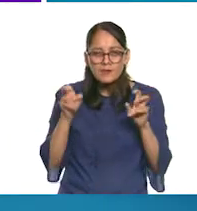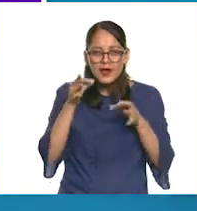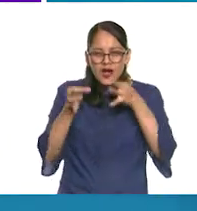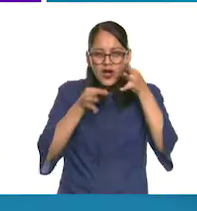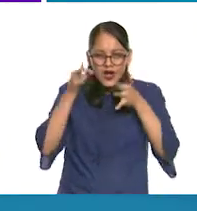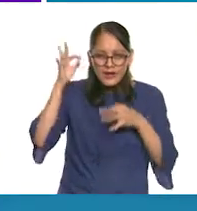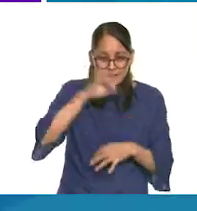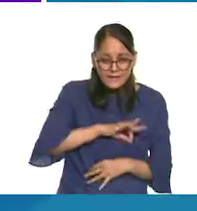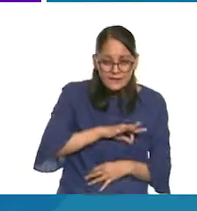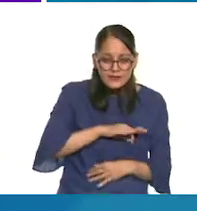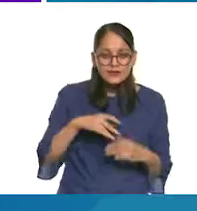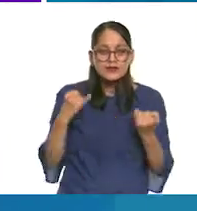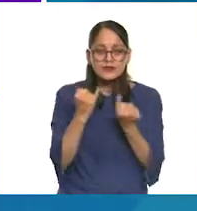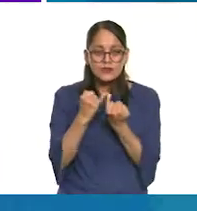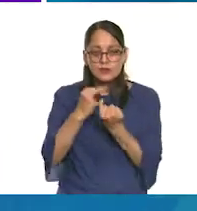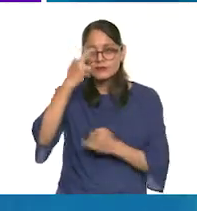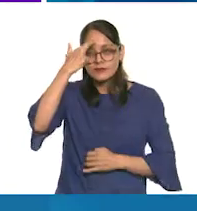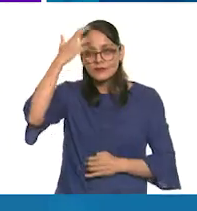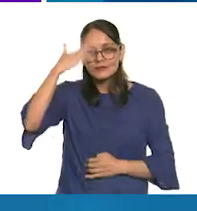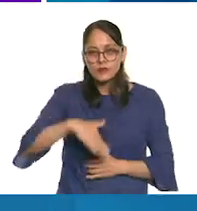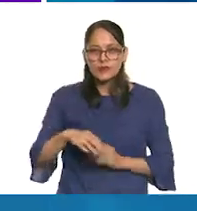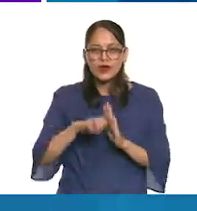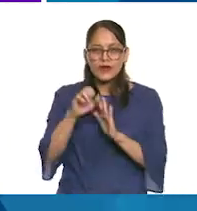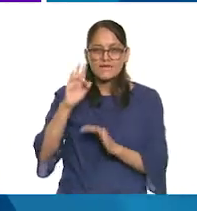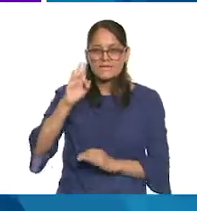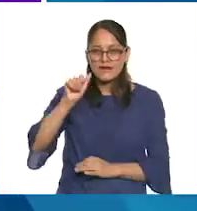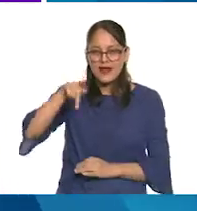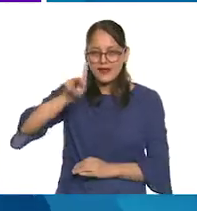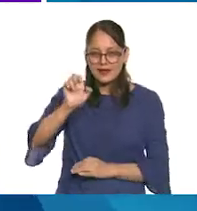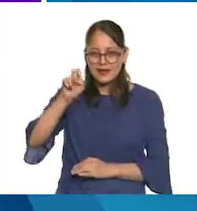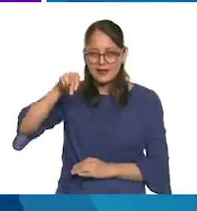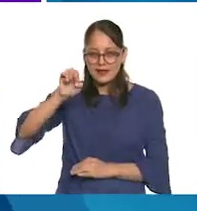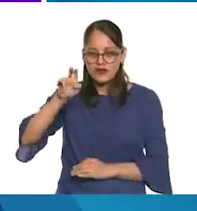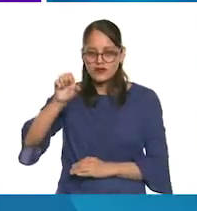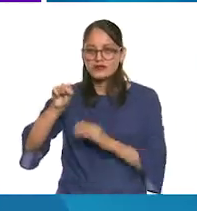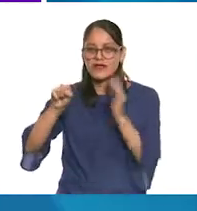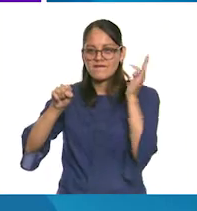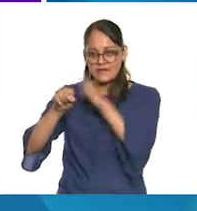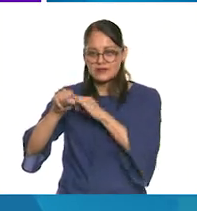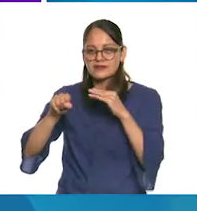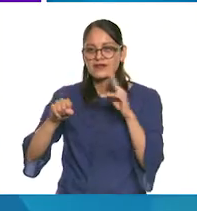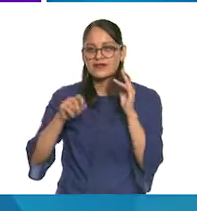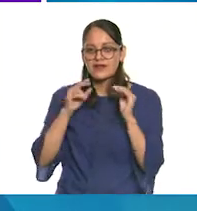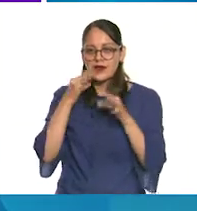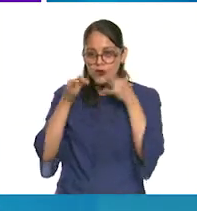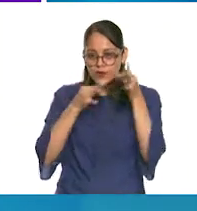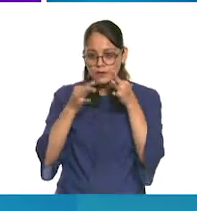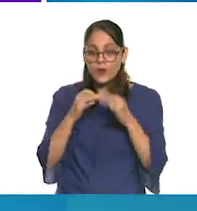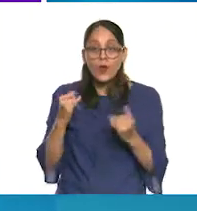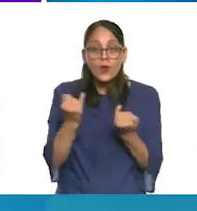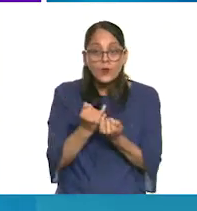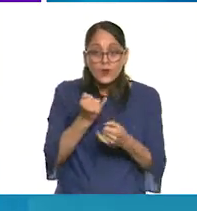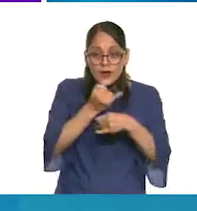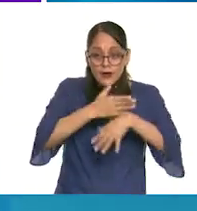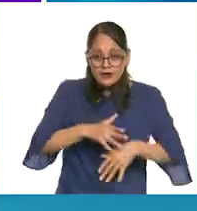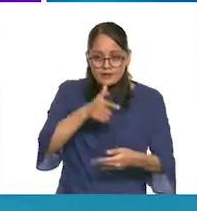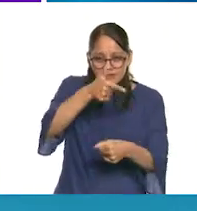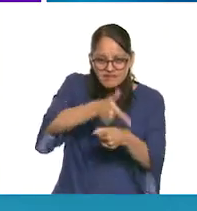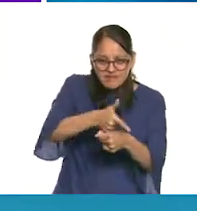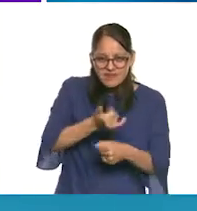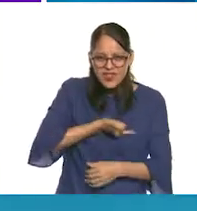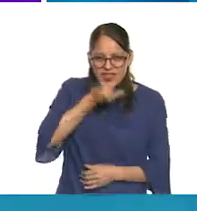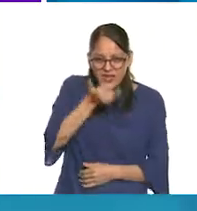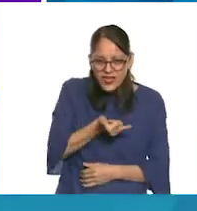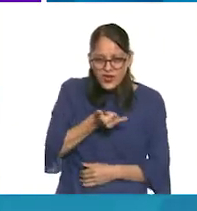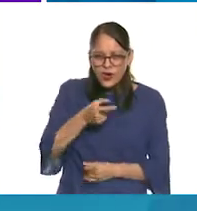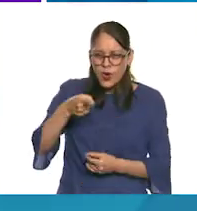falsas, también conocidas como fake news? ¿O alguna vez te has encontrado con datos erróneos o información sospechosa en